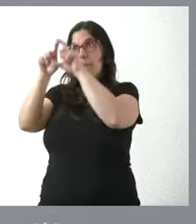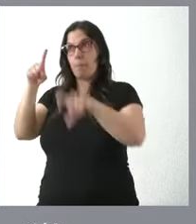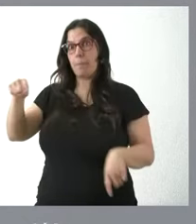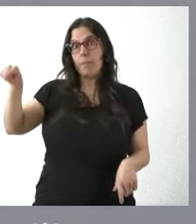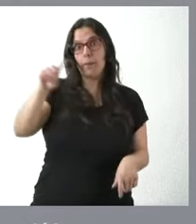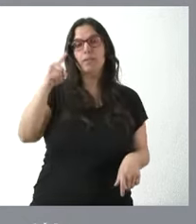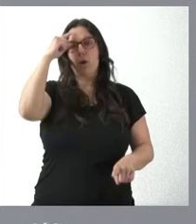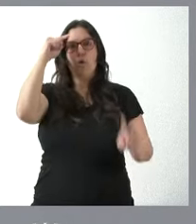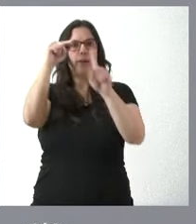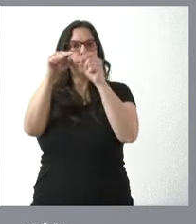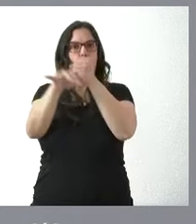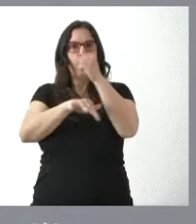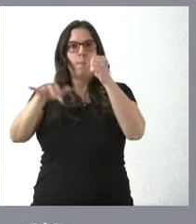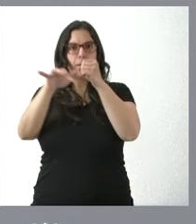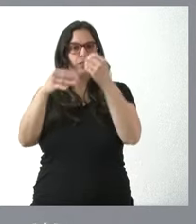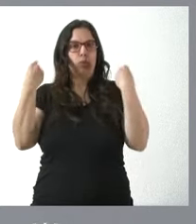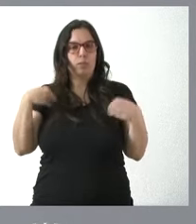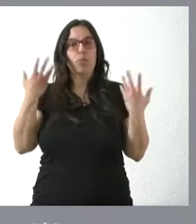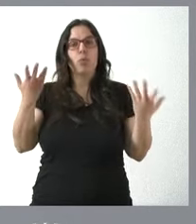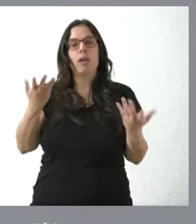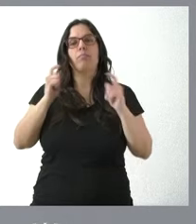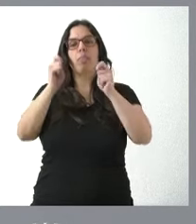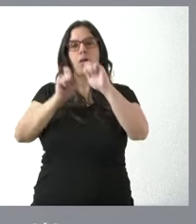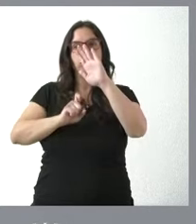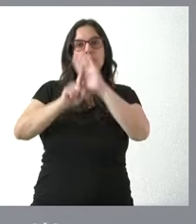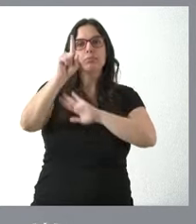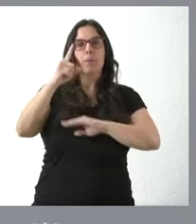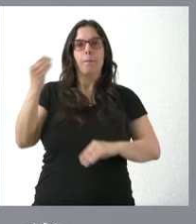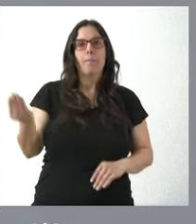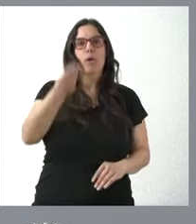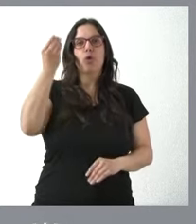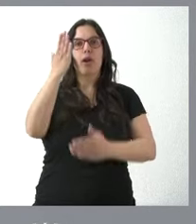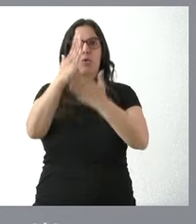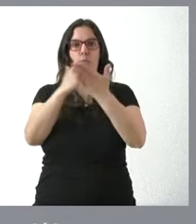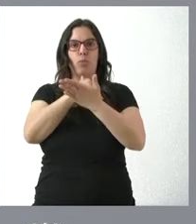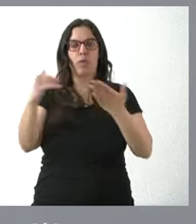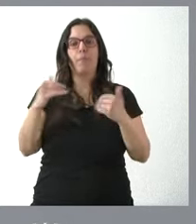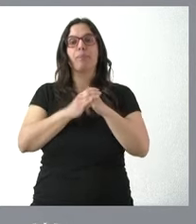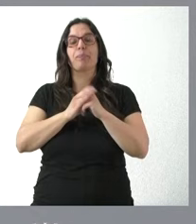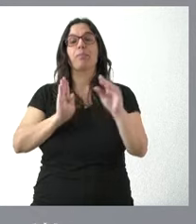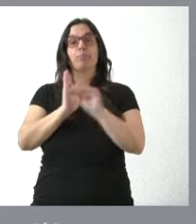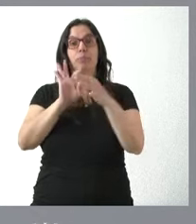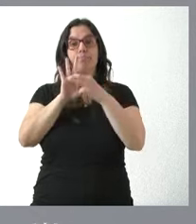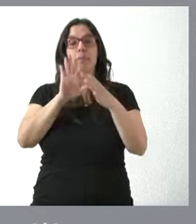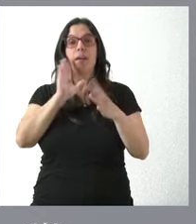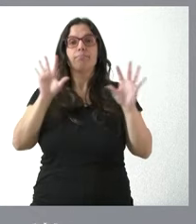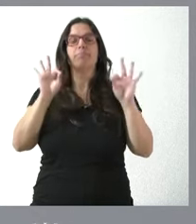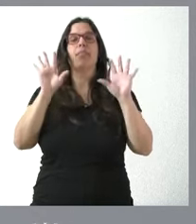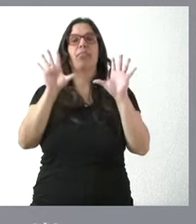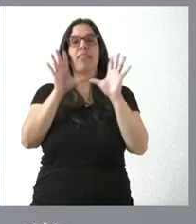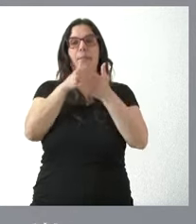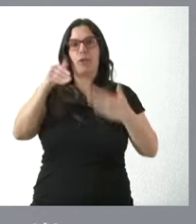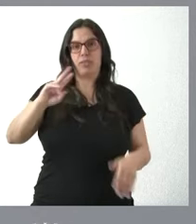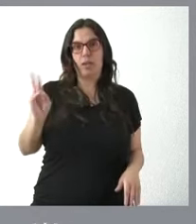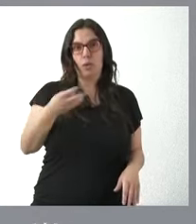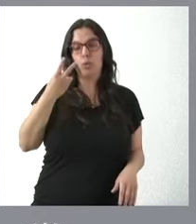objetivo básico que perseguimos, que es hacer crecer y mejorar nuestra comunidad autónoma. Son 10 millones de euros. De esta